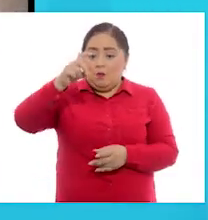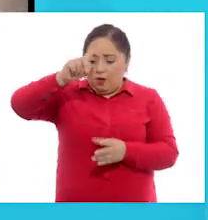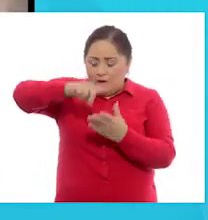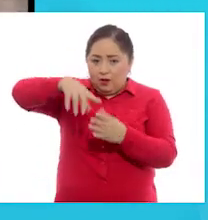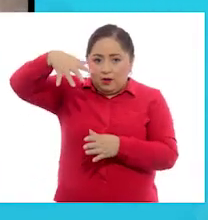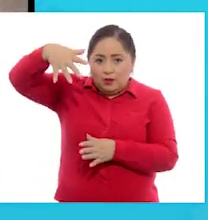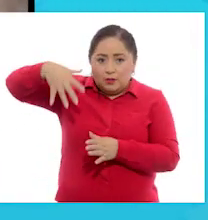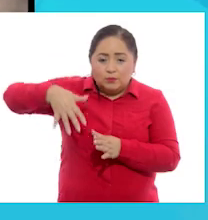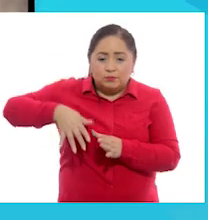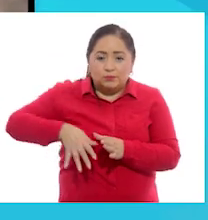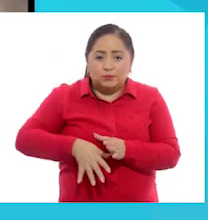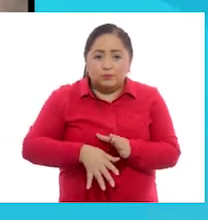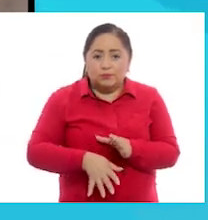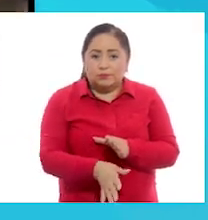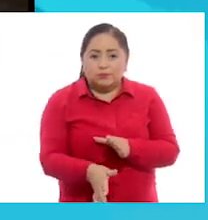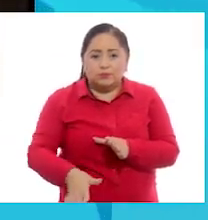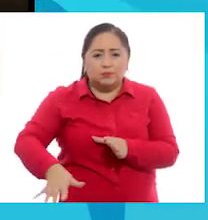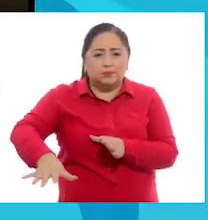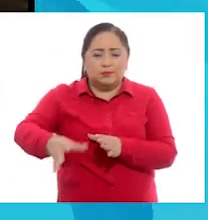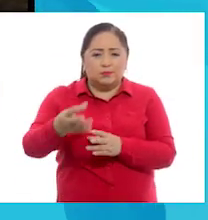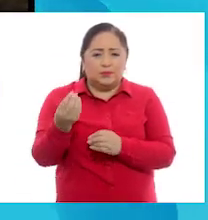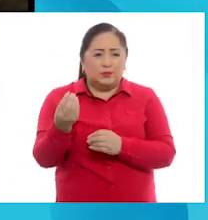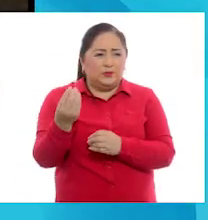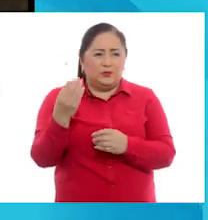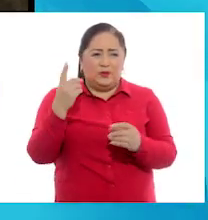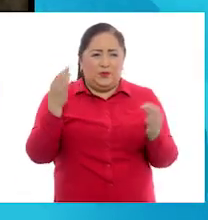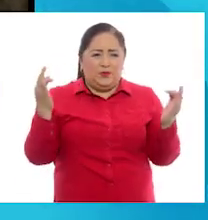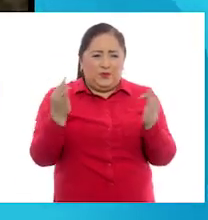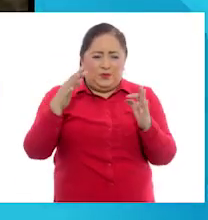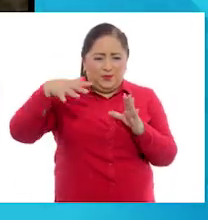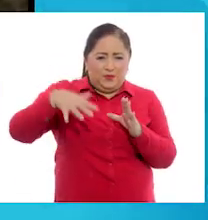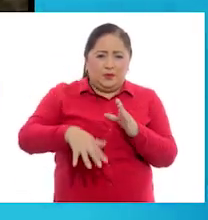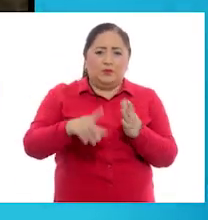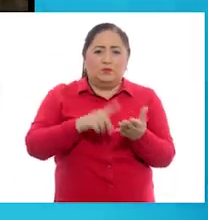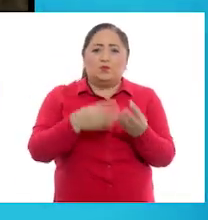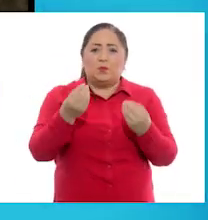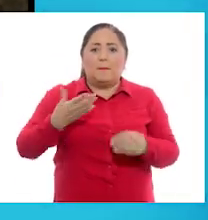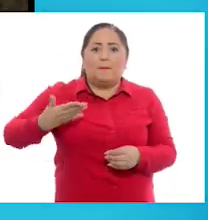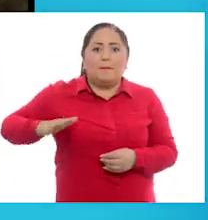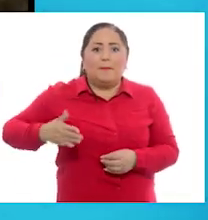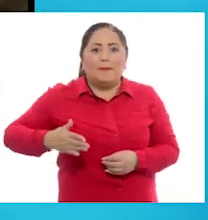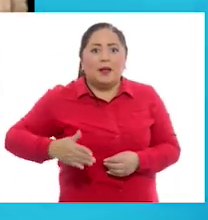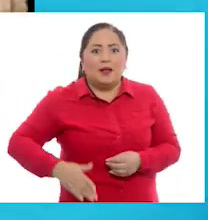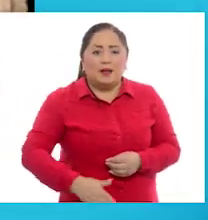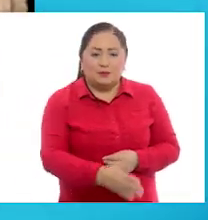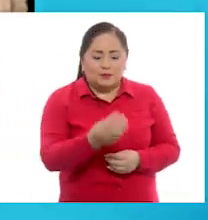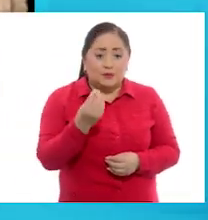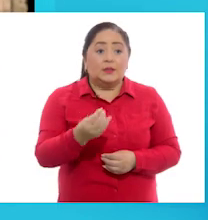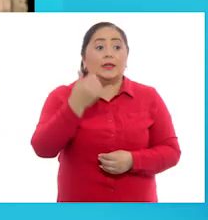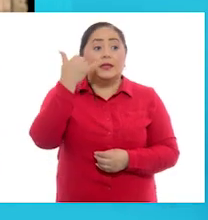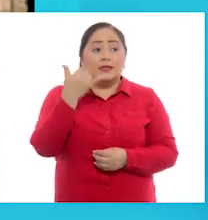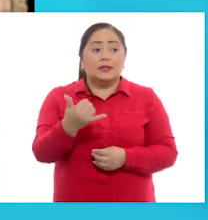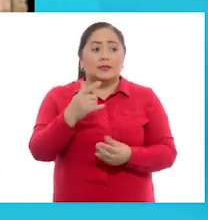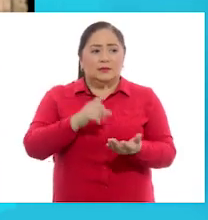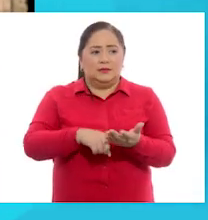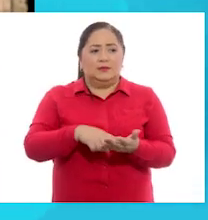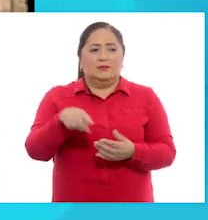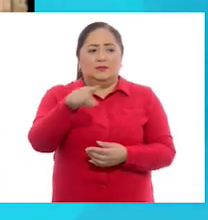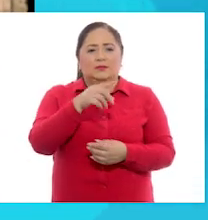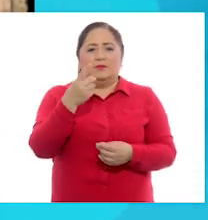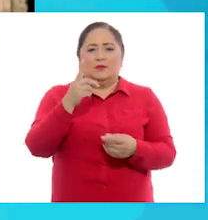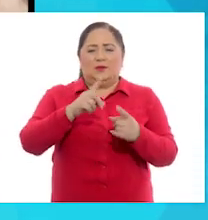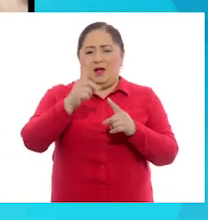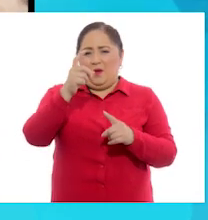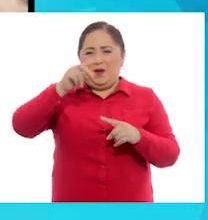por donde va encontrando camino. En las barrancas hay muchas pescadas. Ya va tantos años que lleva